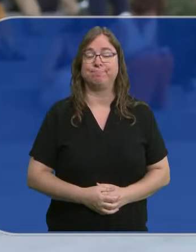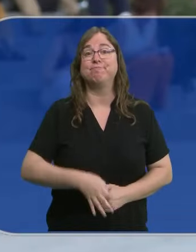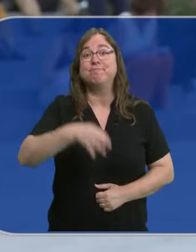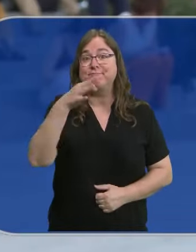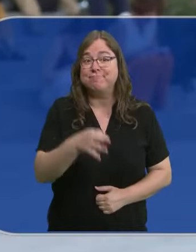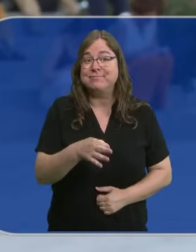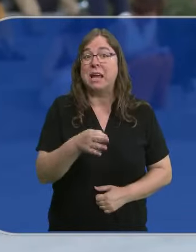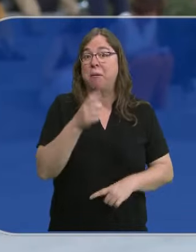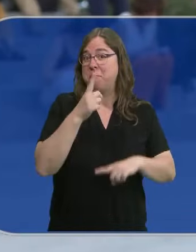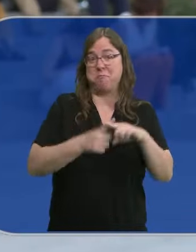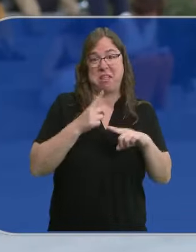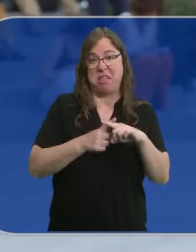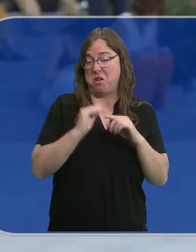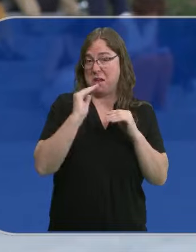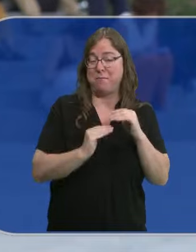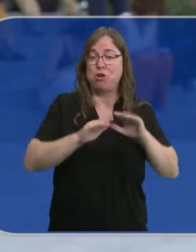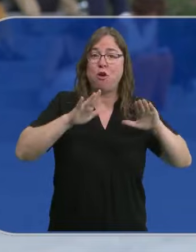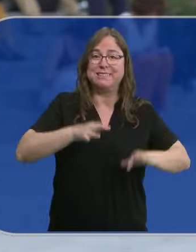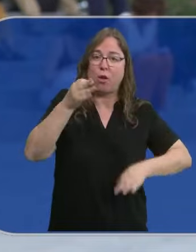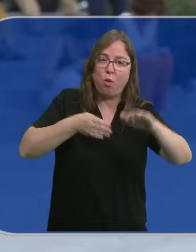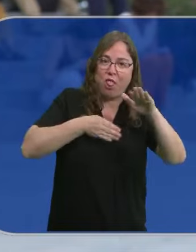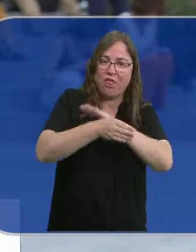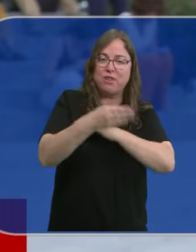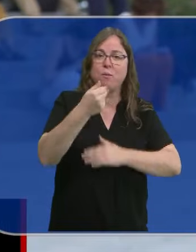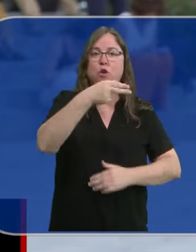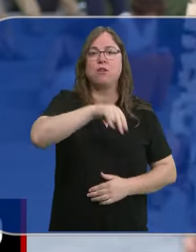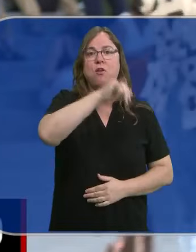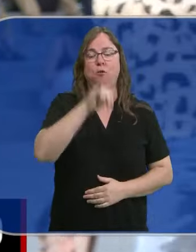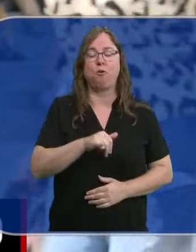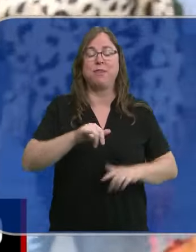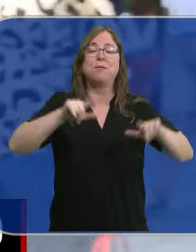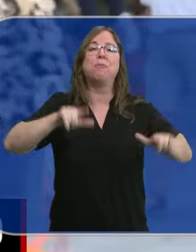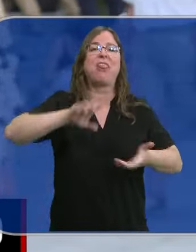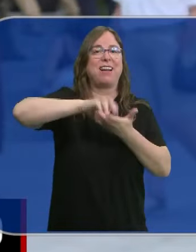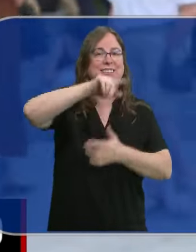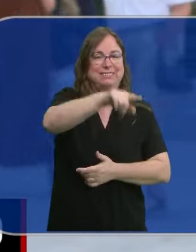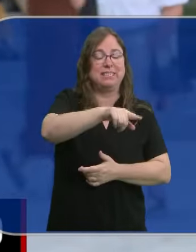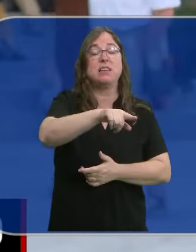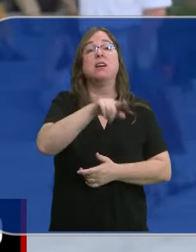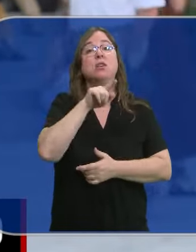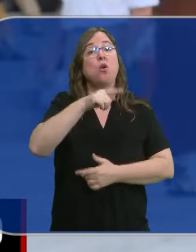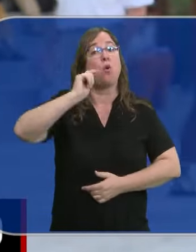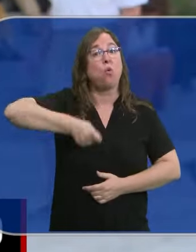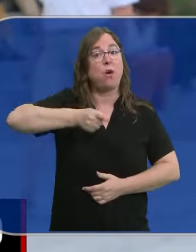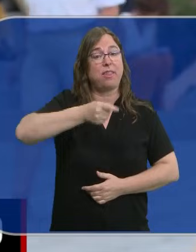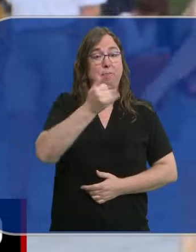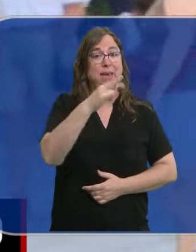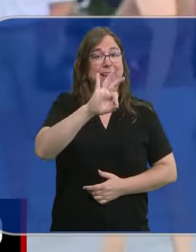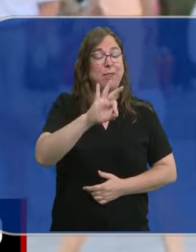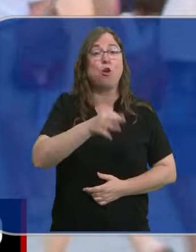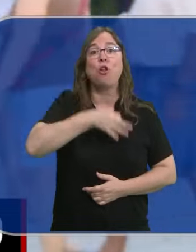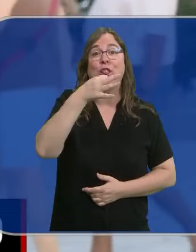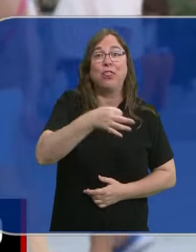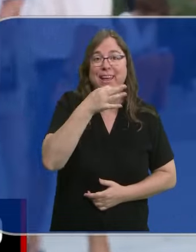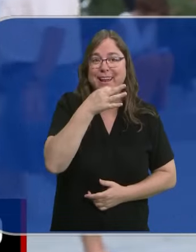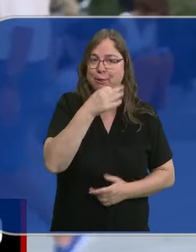Sin ni media hora ha estado Begoña Gómez en estos juzgados de Plaza Castilla. juez Juan Carlos Peinado ha suspendido su declaración porque no